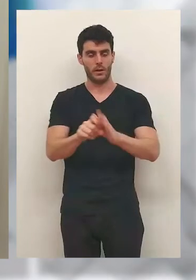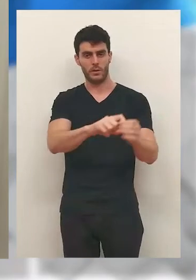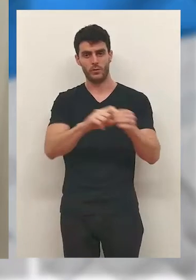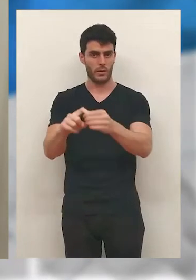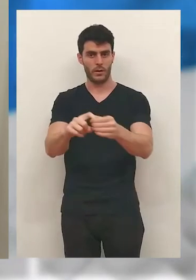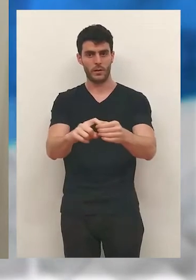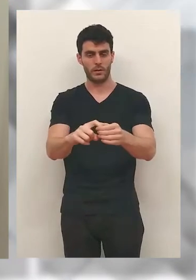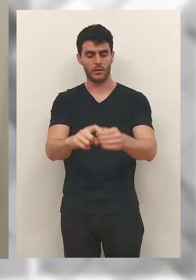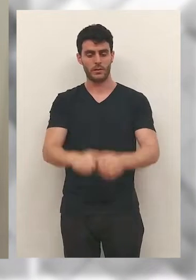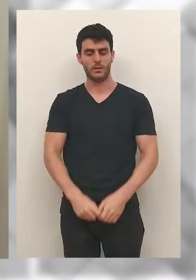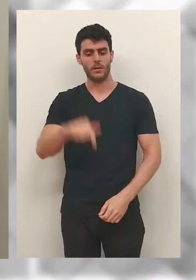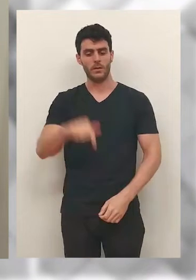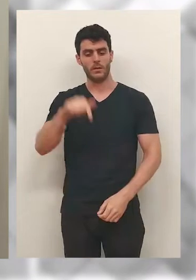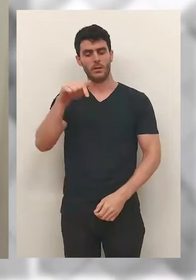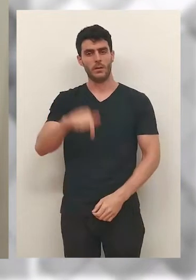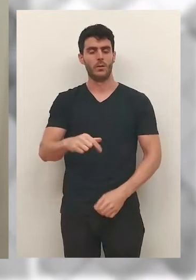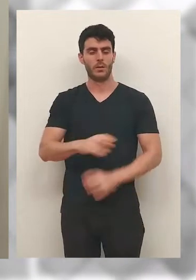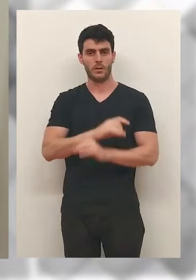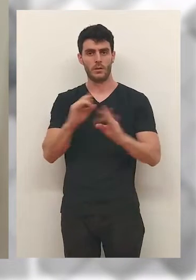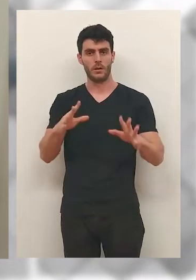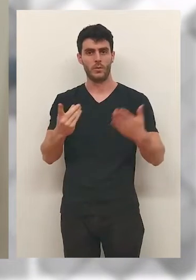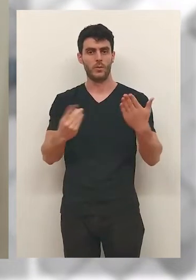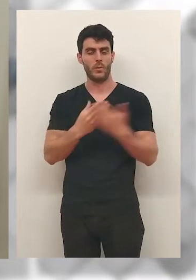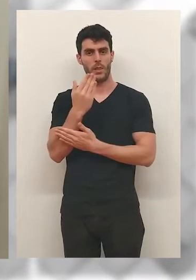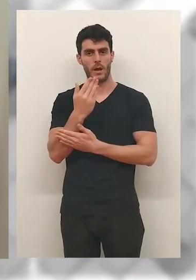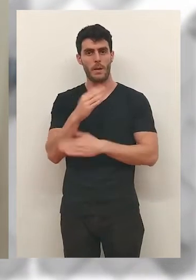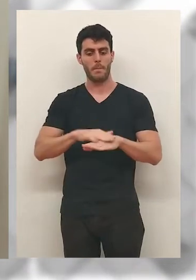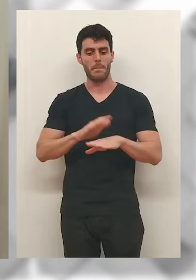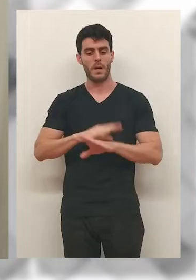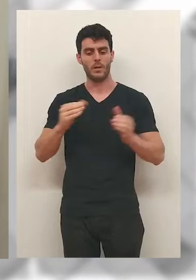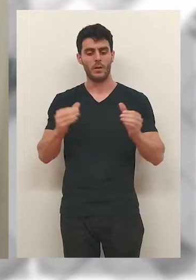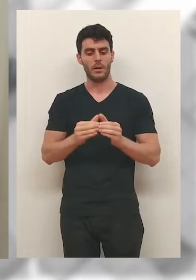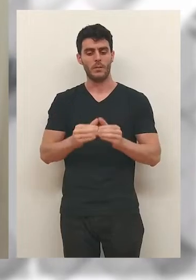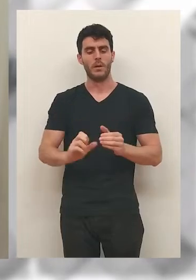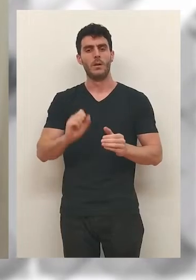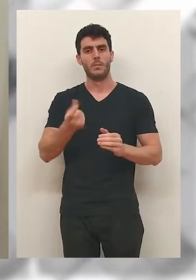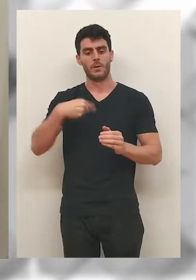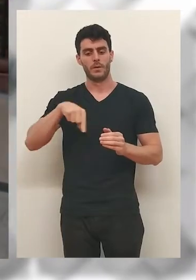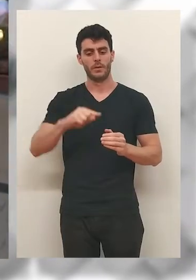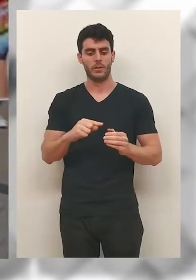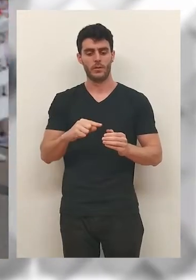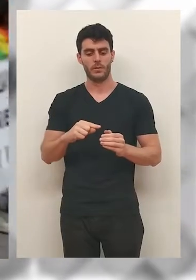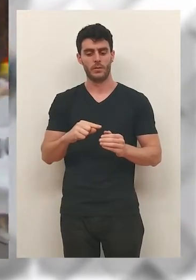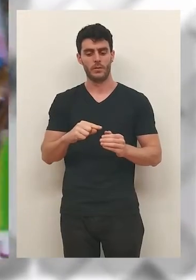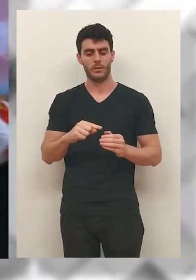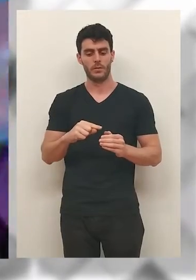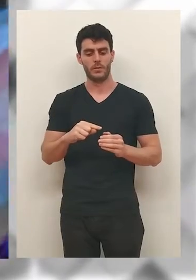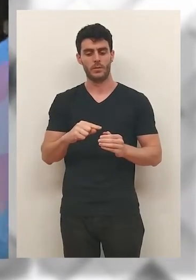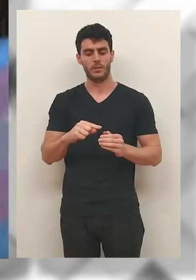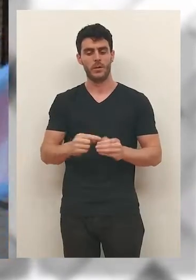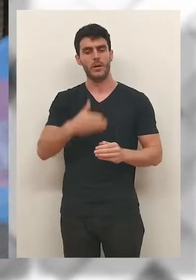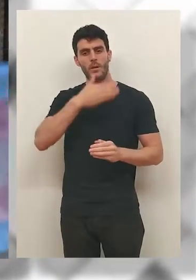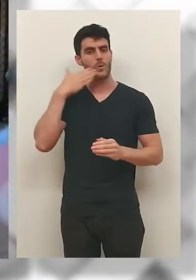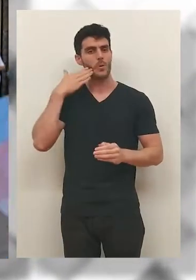y que simboliza solidaridad. Hoy, lamentablemente, es un día agridulce para el colectivo. En primera instancia, hoy